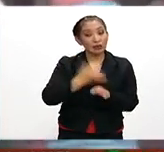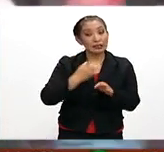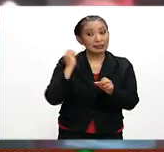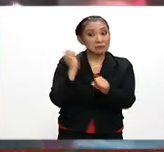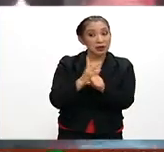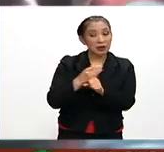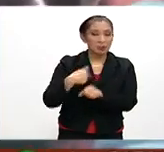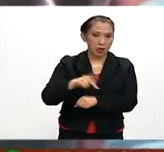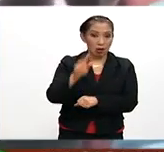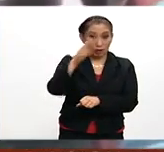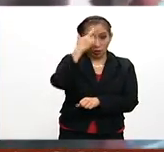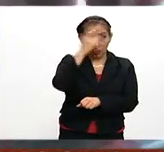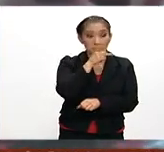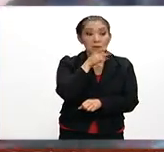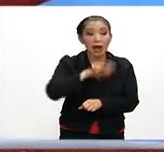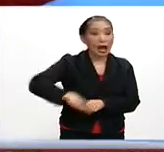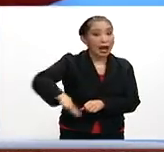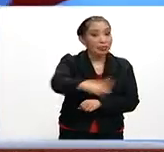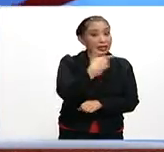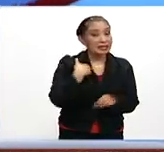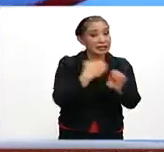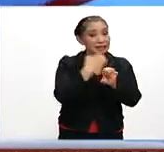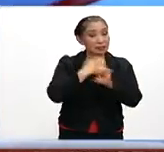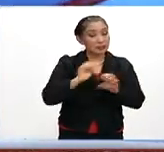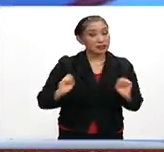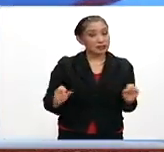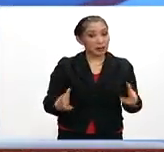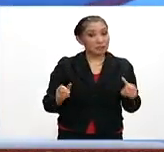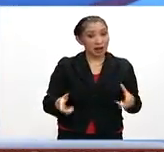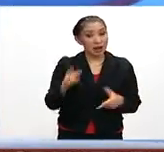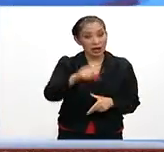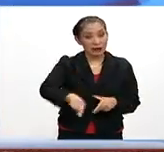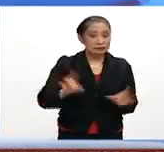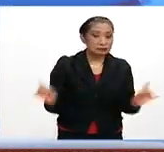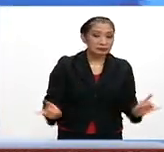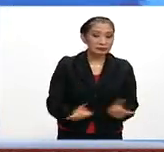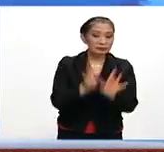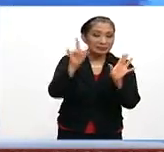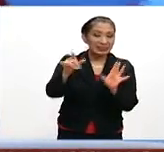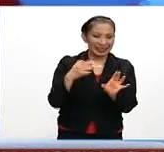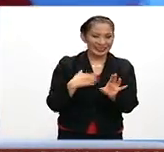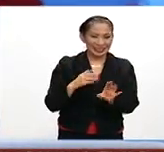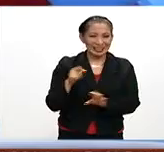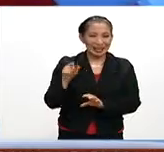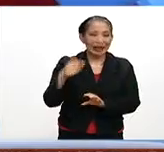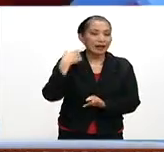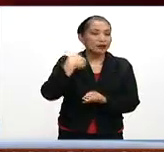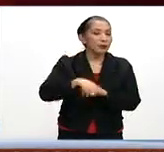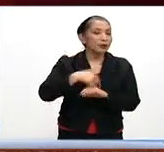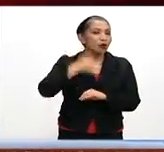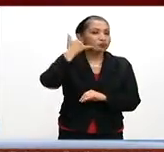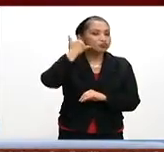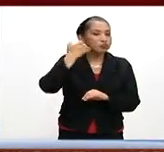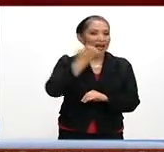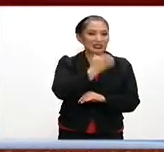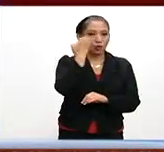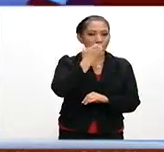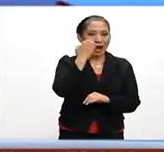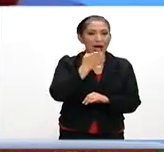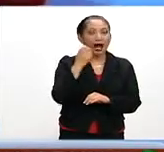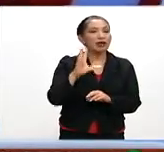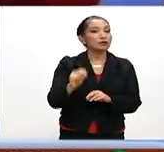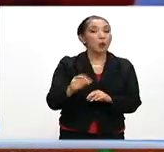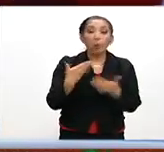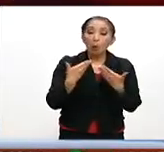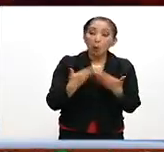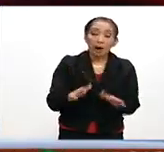temprano pero recordarle a los padres de familia en el estado de Chiapas el caso del estado de Chiapas el teléfono para reportar las escuelas que